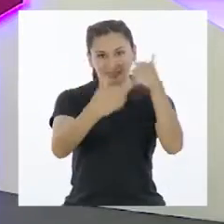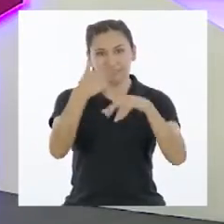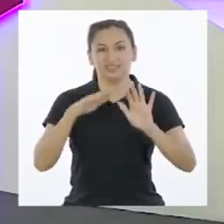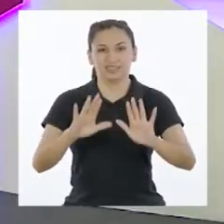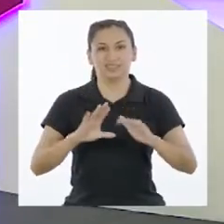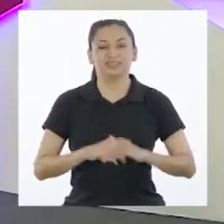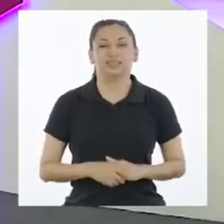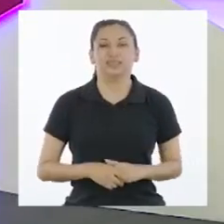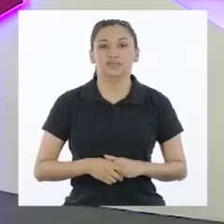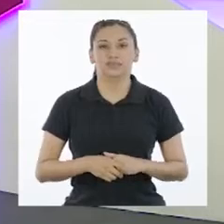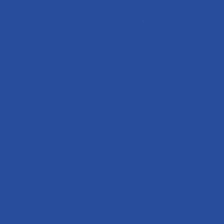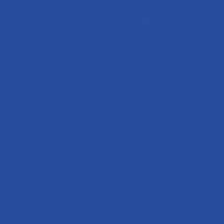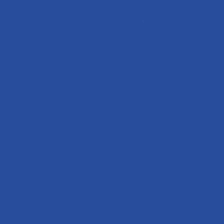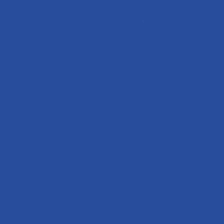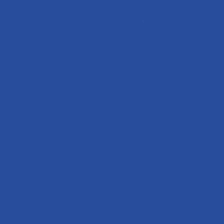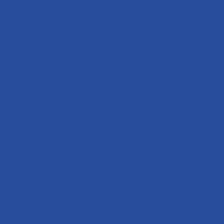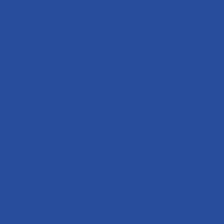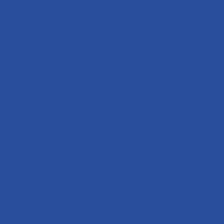¡Ya volvemos!